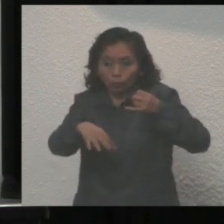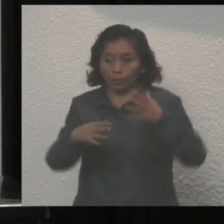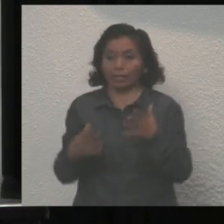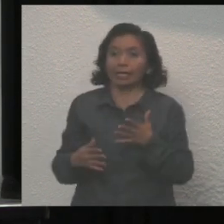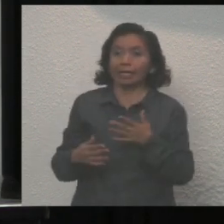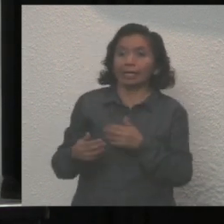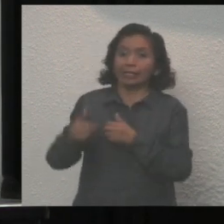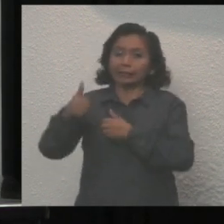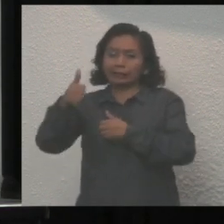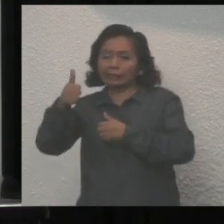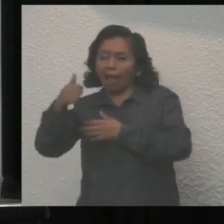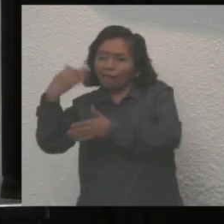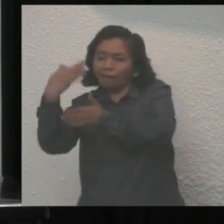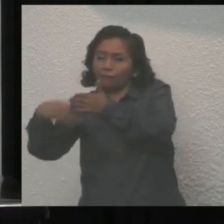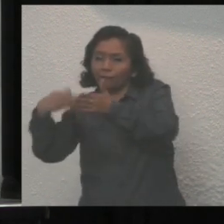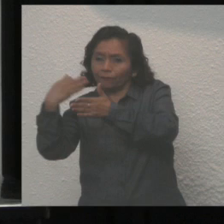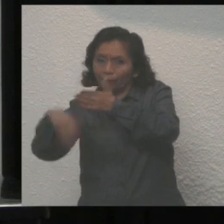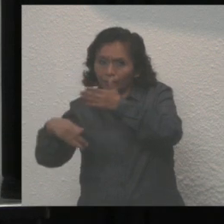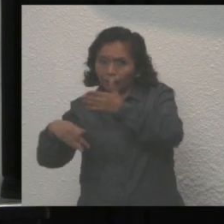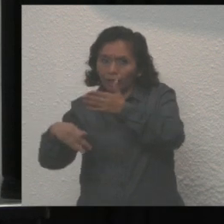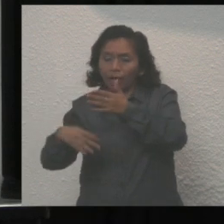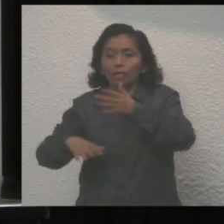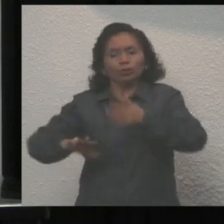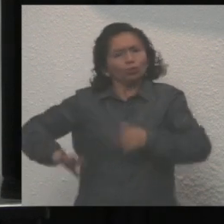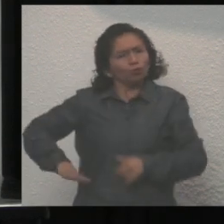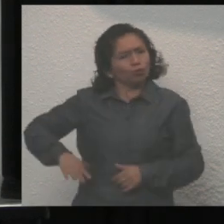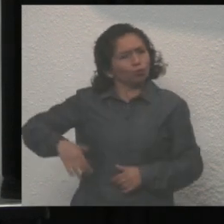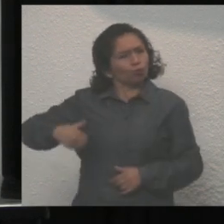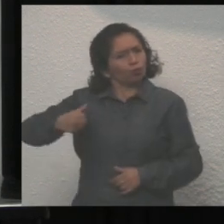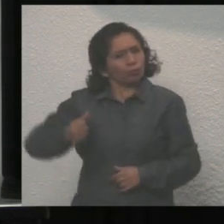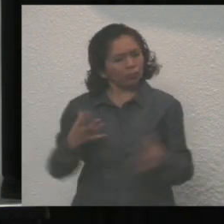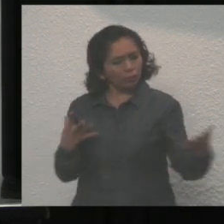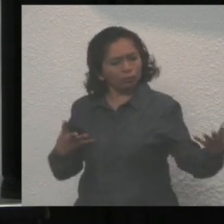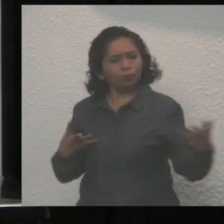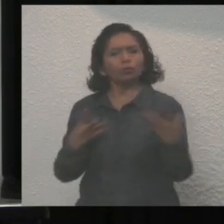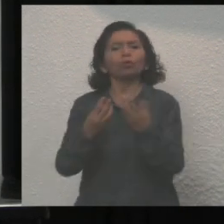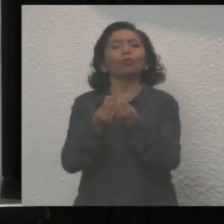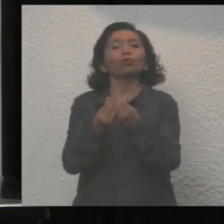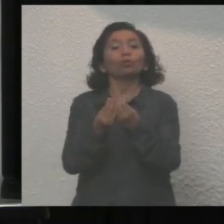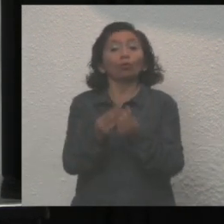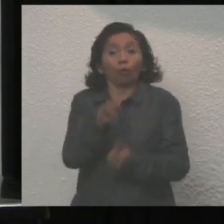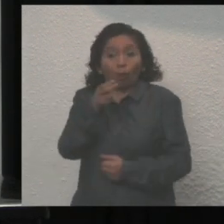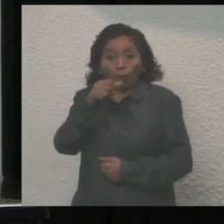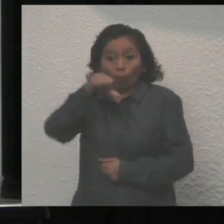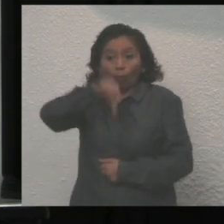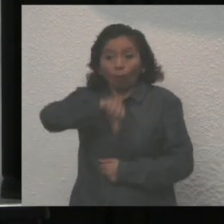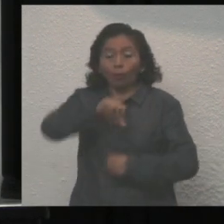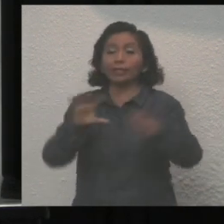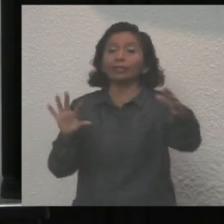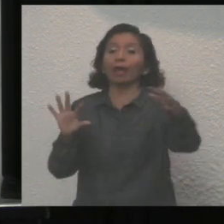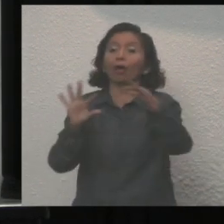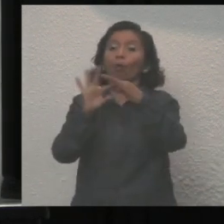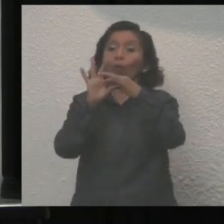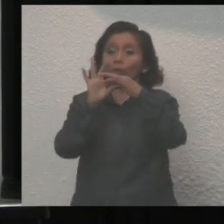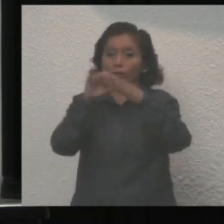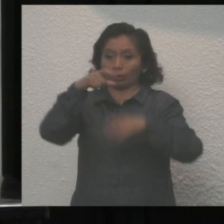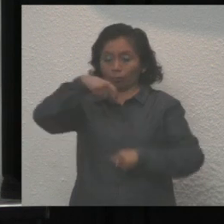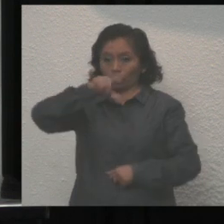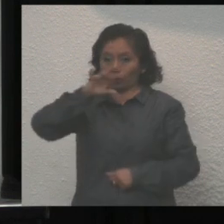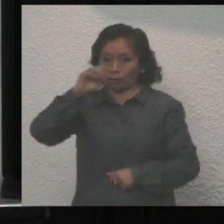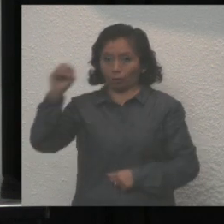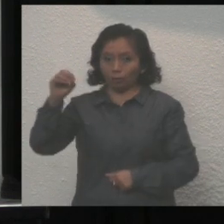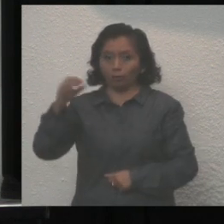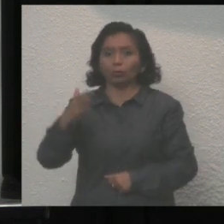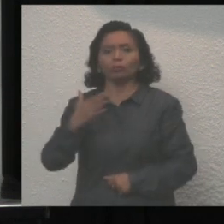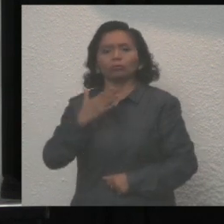sexenio más, debemos hacer un esfuerzo conjunto. Este es el momento de la unidad por Quintana Roo. Me